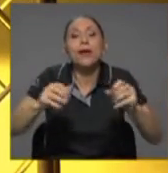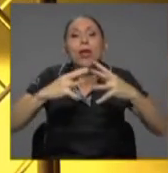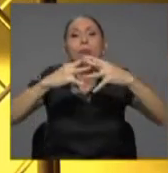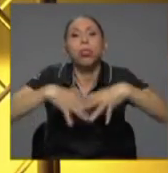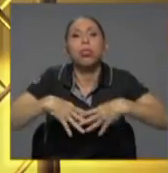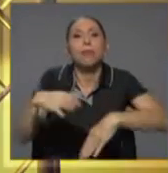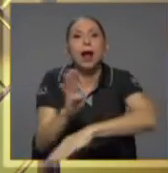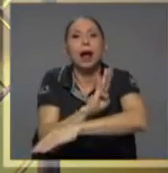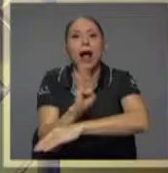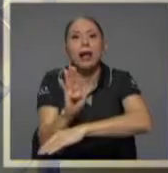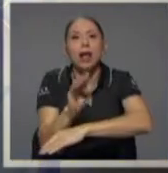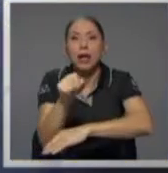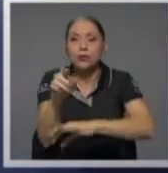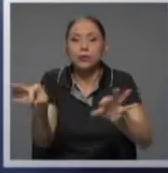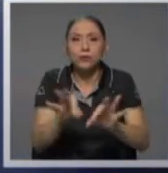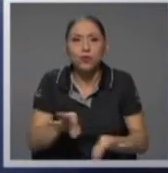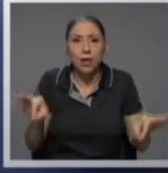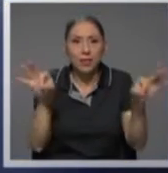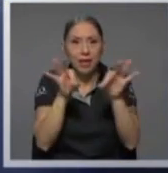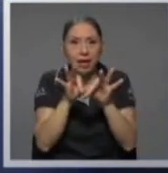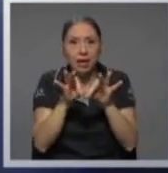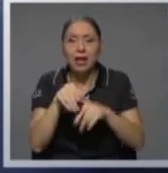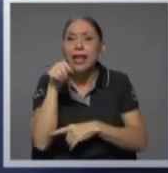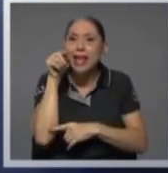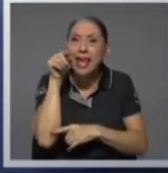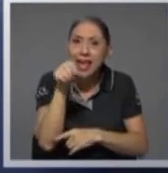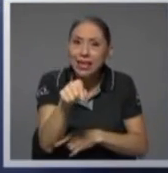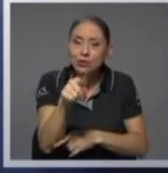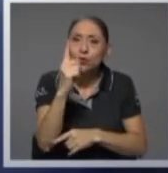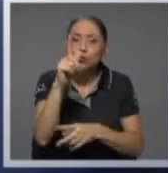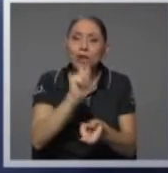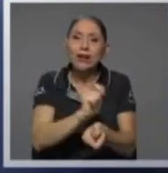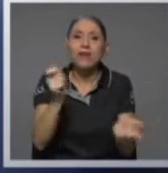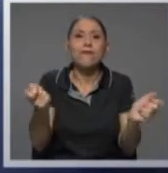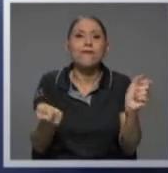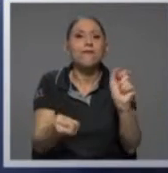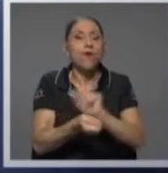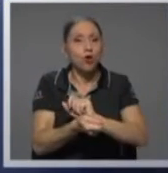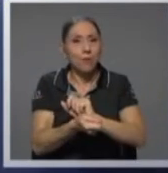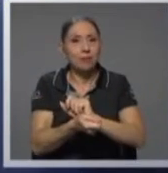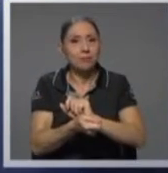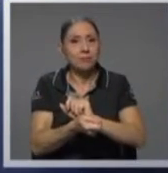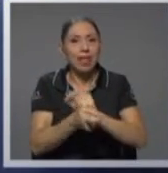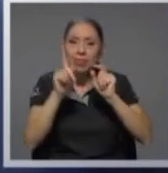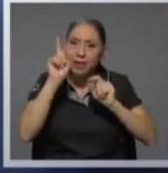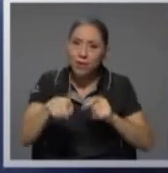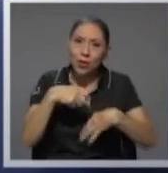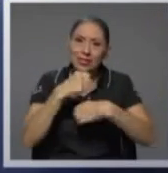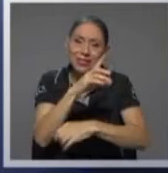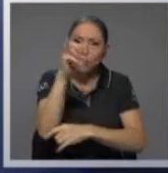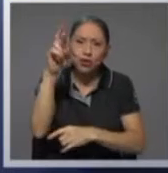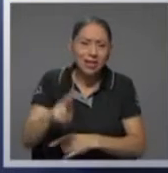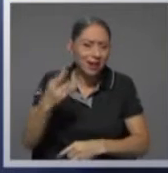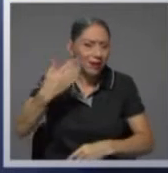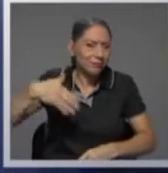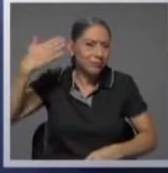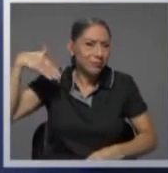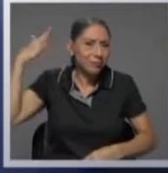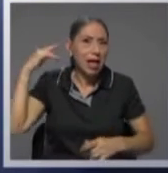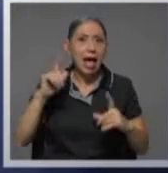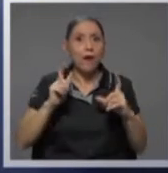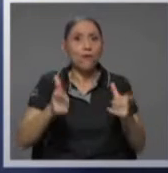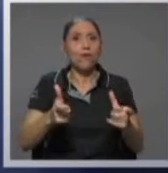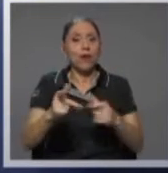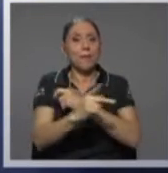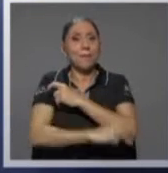Rafael, y esto es fundamental. Esto es una reforma que en Costa Rica realmente se debió haber hecho hace mucho tiempo y afortunadamente el país logró